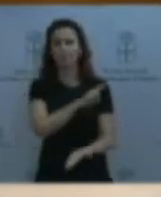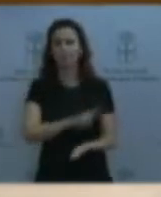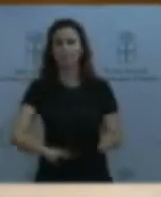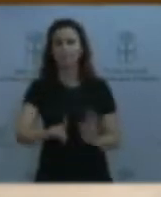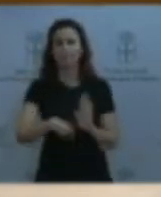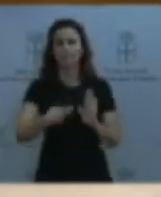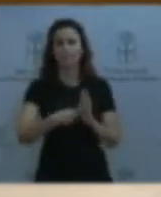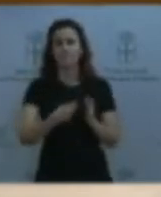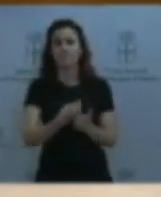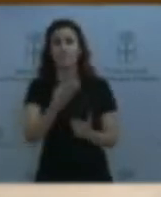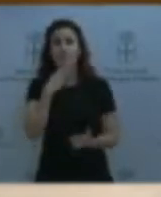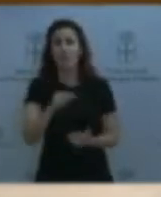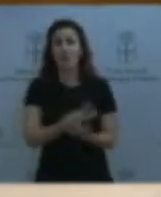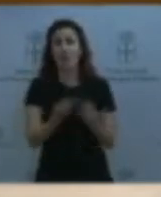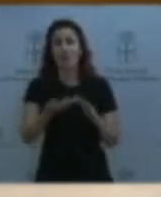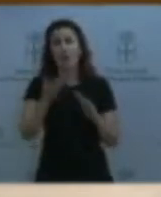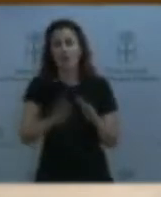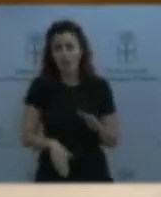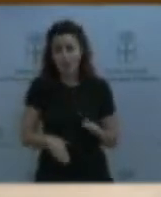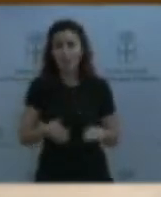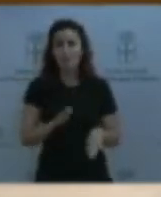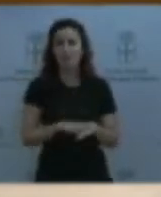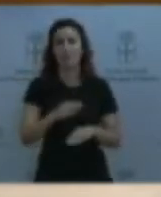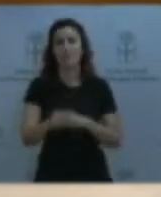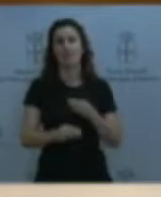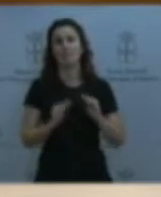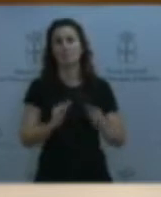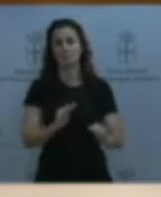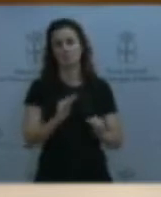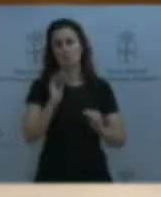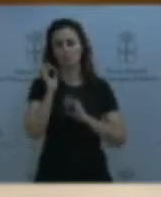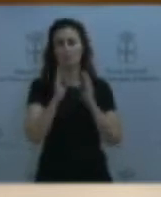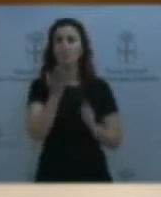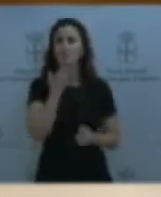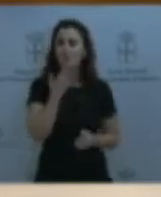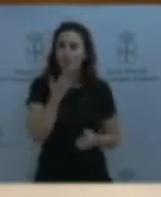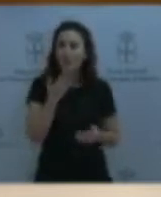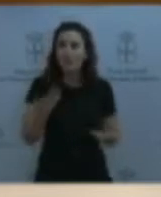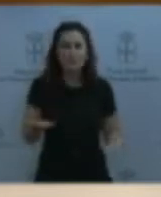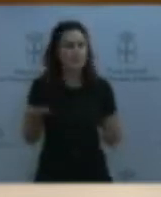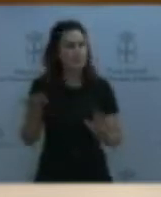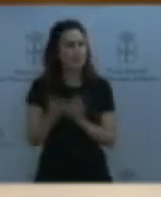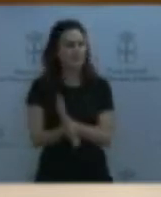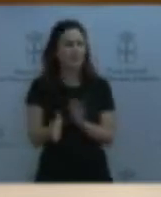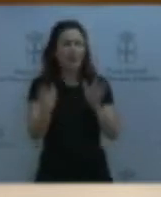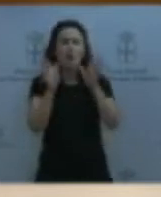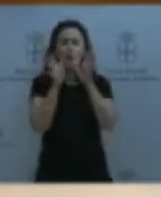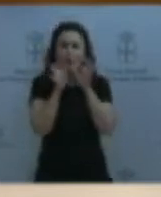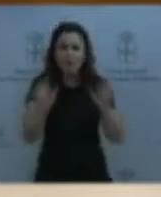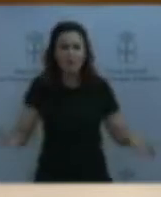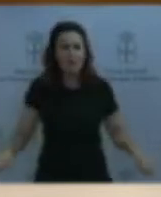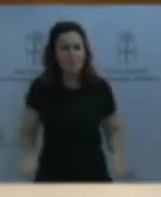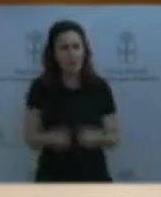dinero para poder realizar actividades de ocio. Es un desmantelamiento también el hacinamiento y la masificación y descontrol